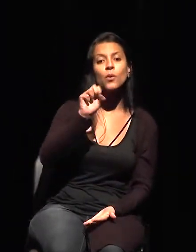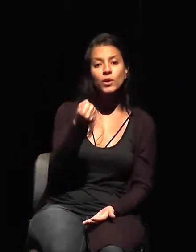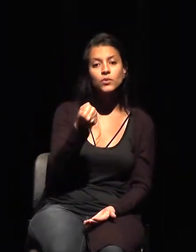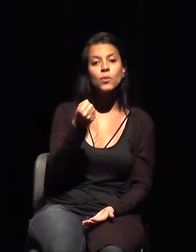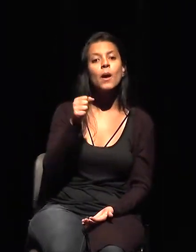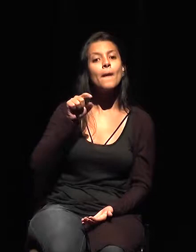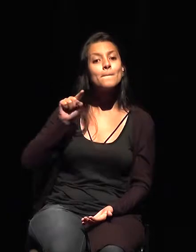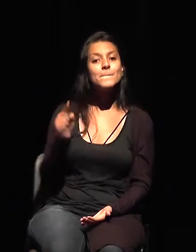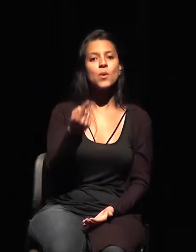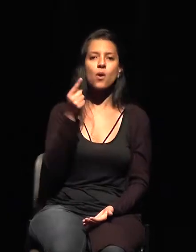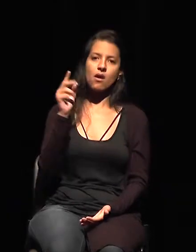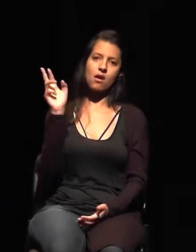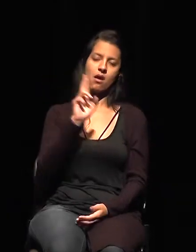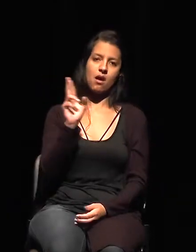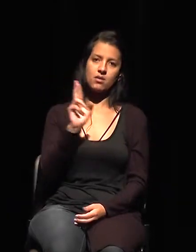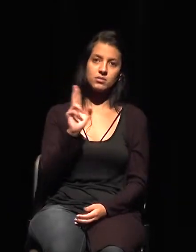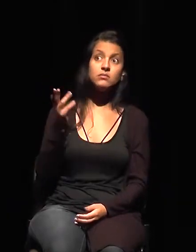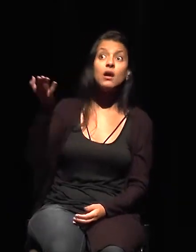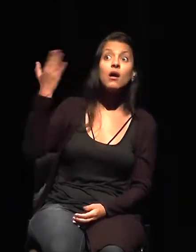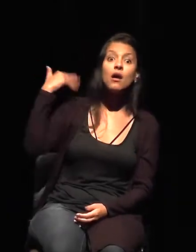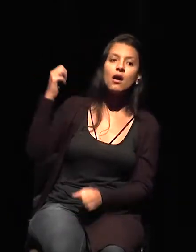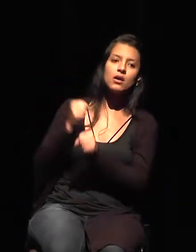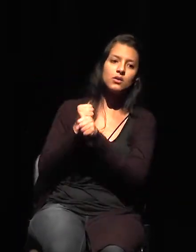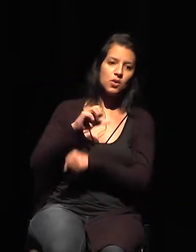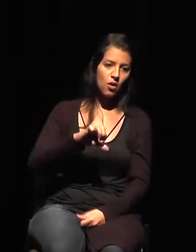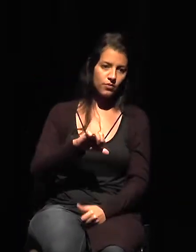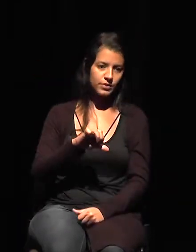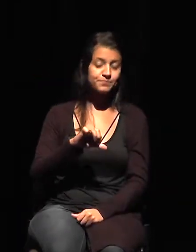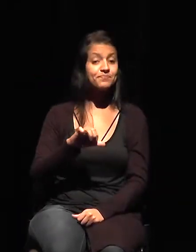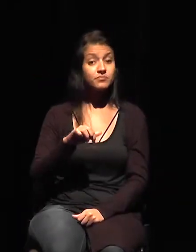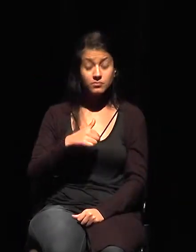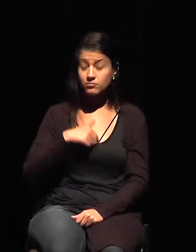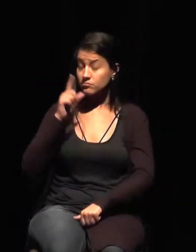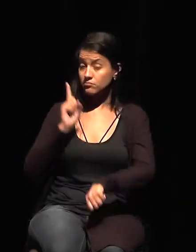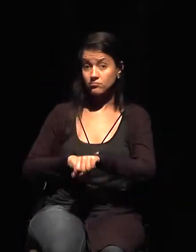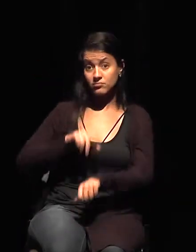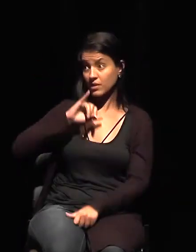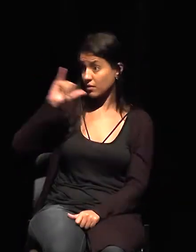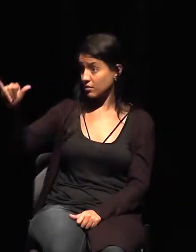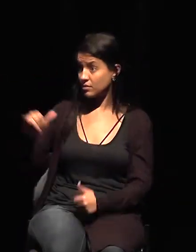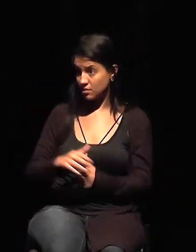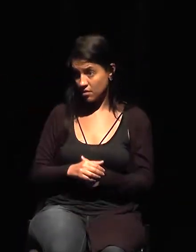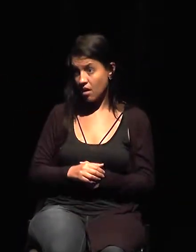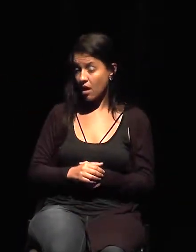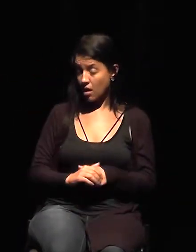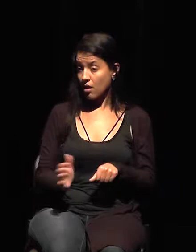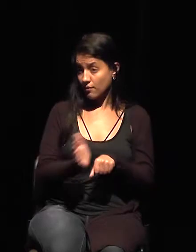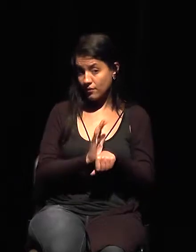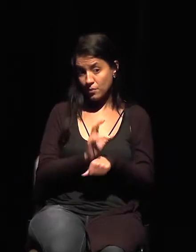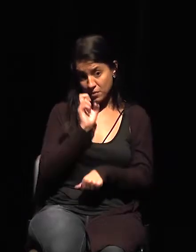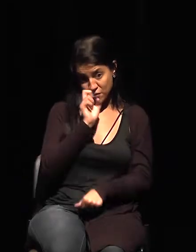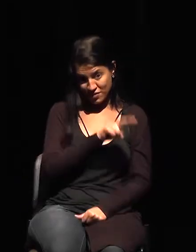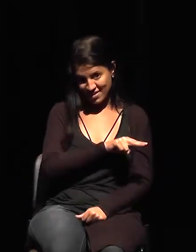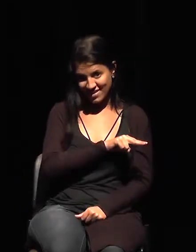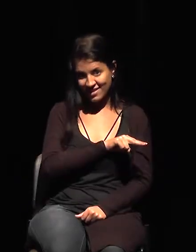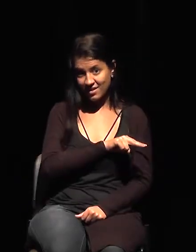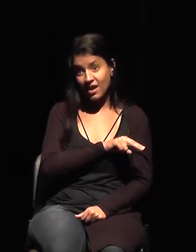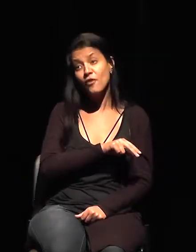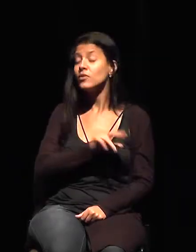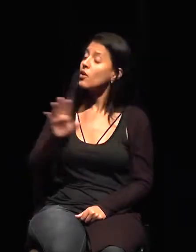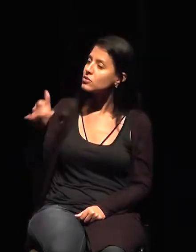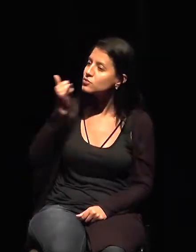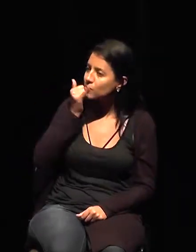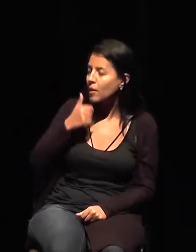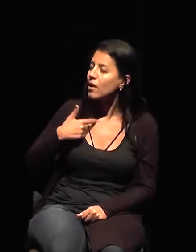Y de pronto le dije al inspector, y lo vi en una película, antes de que me lleven a la prisión, tengo derecho a una